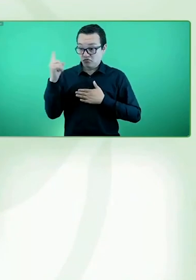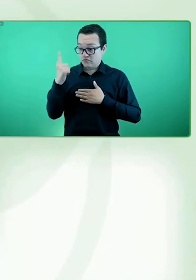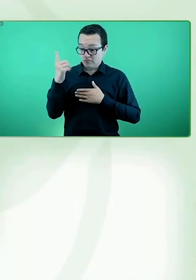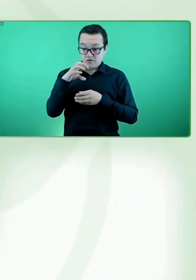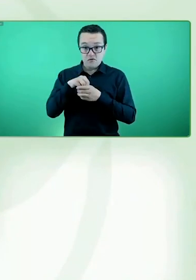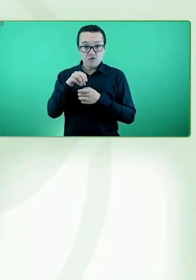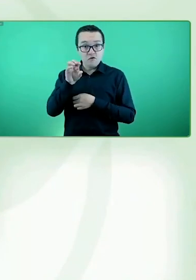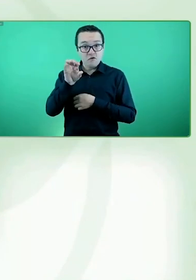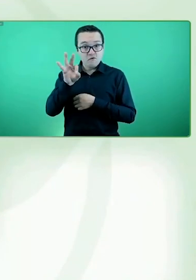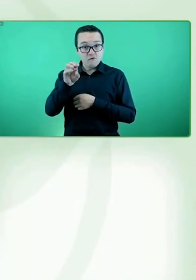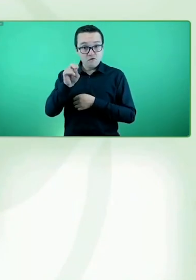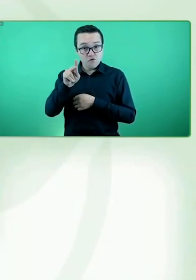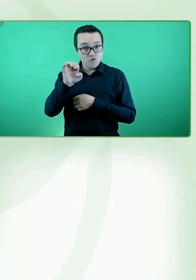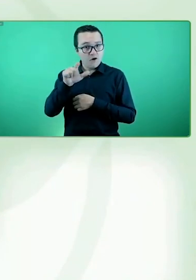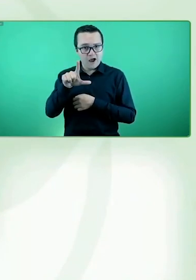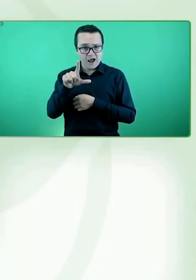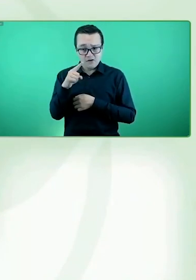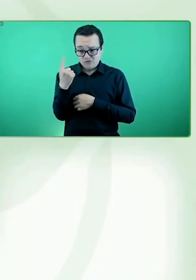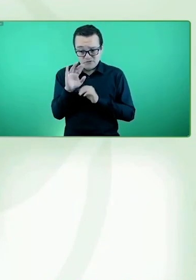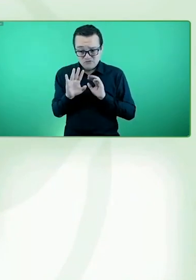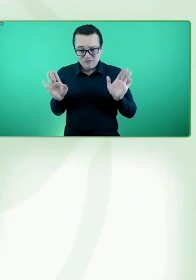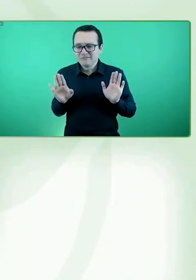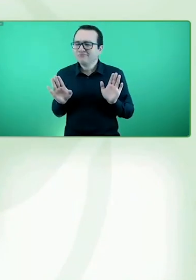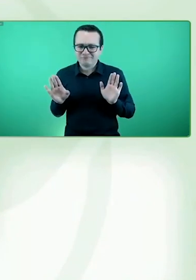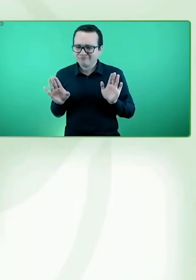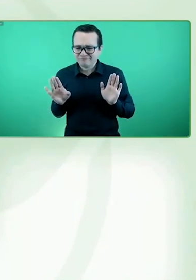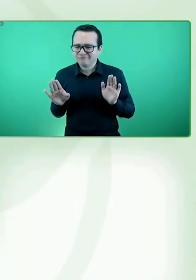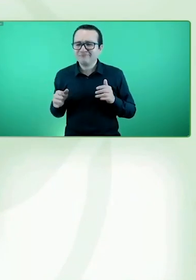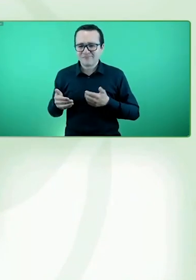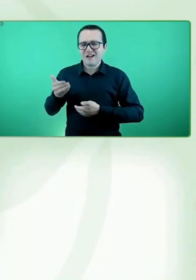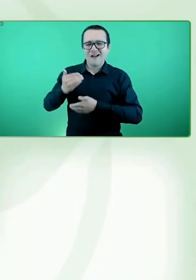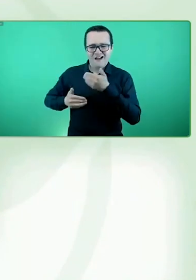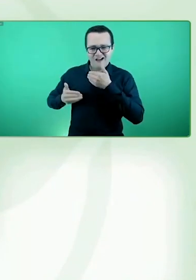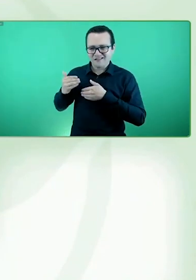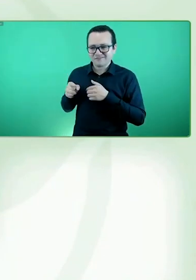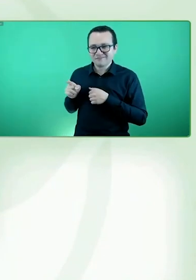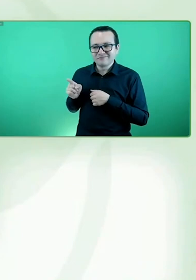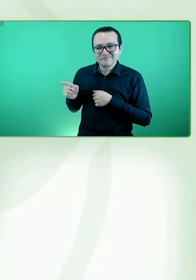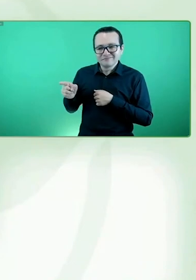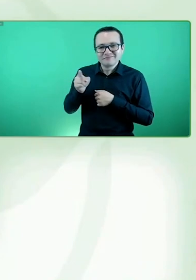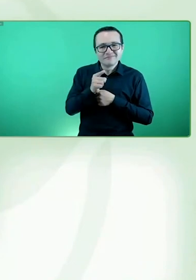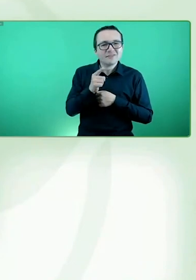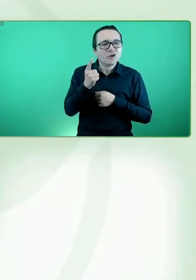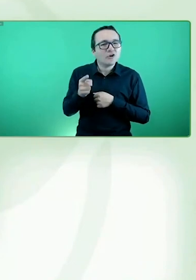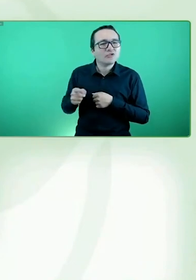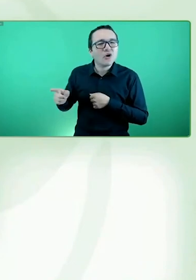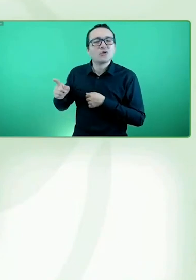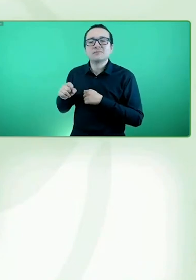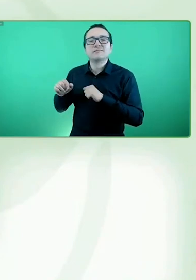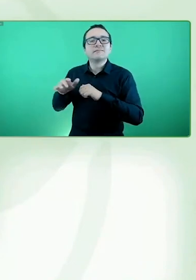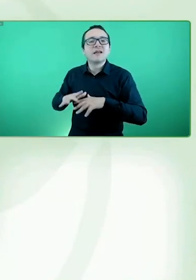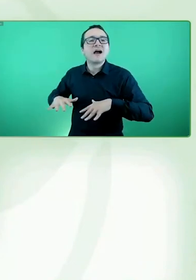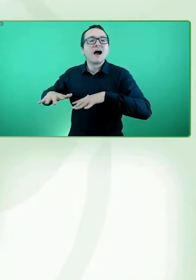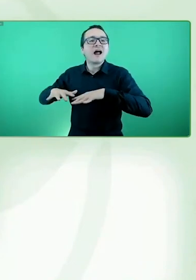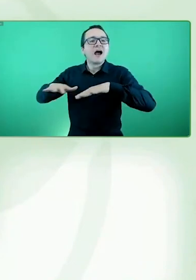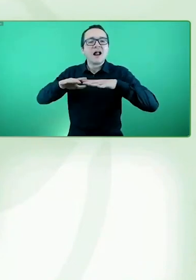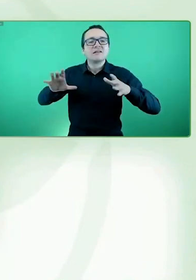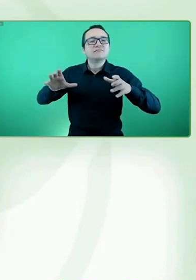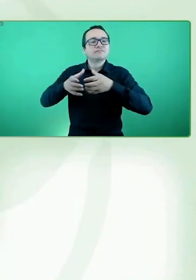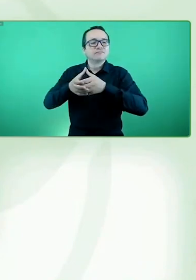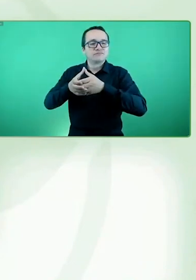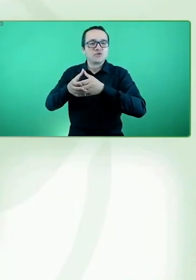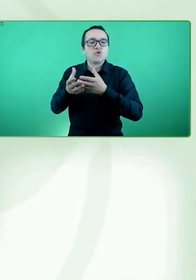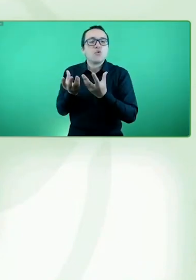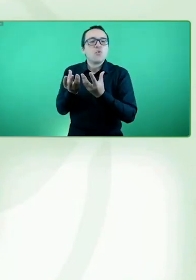ocasiones se ha tenido también oportunidad de llegar, como desde otras áreas del Grupo Social 11 también se trabaja en